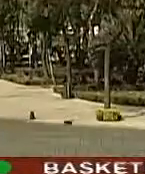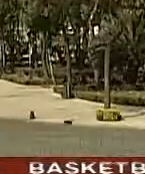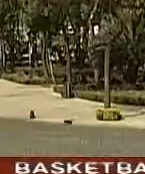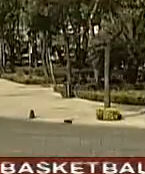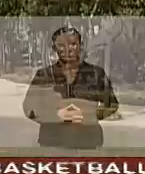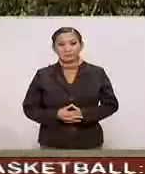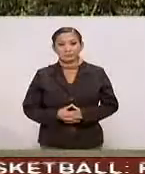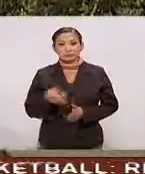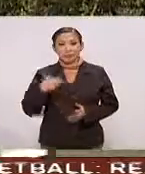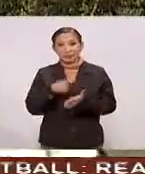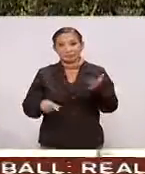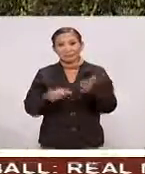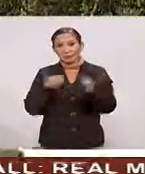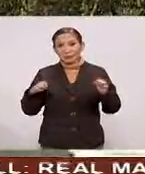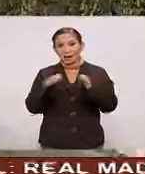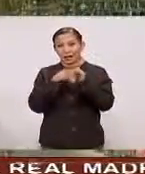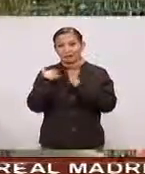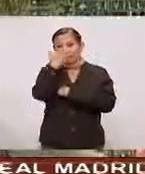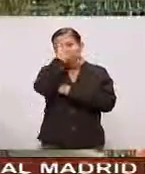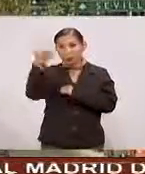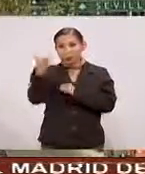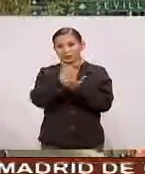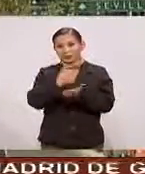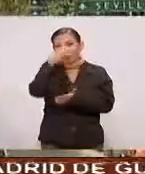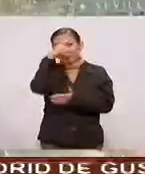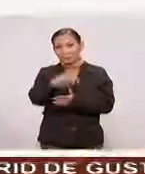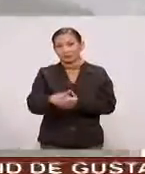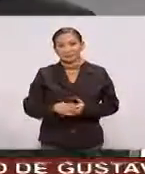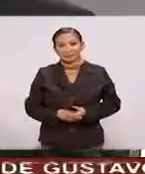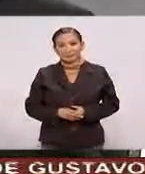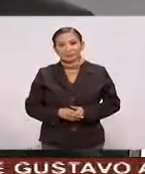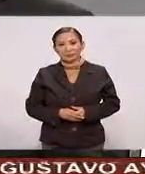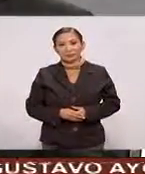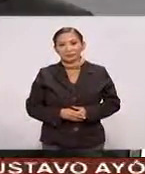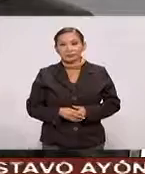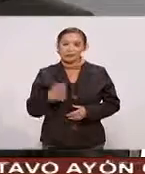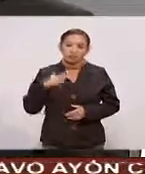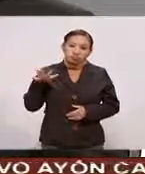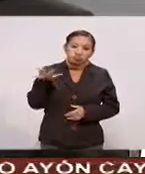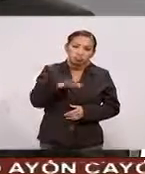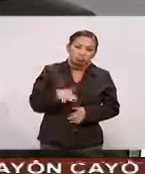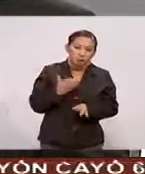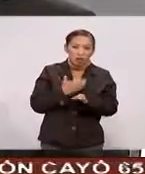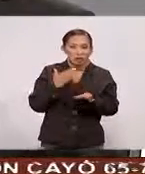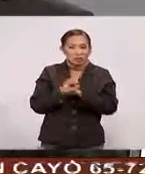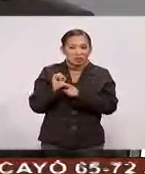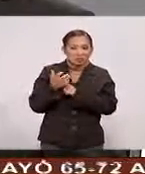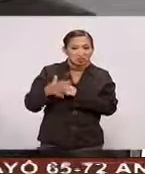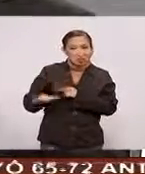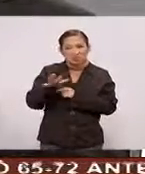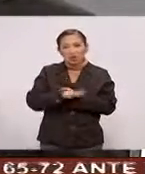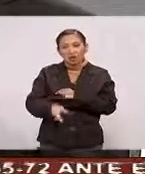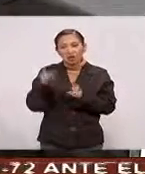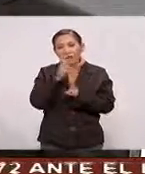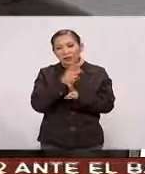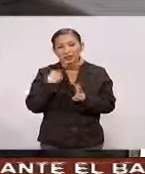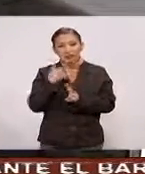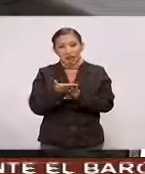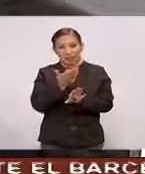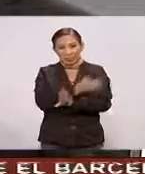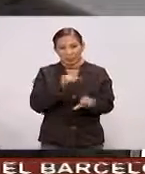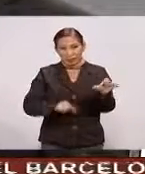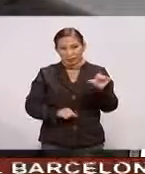Se levanta la contingencia Ambiental En el Valle de México Dadas las condiciones Actuales Y gracias A las medidas